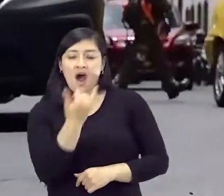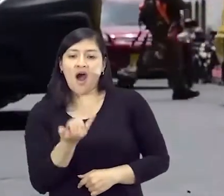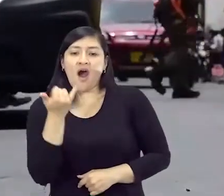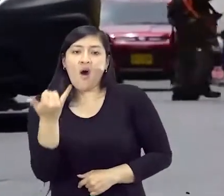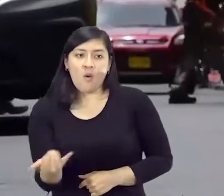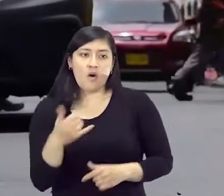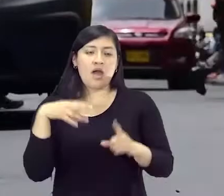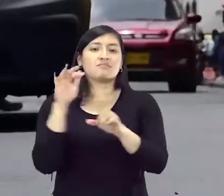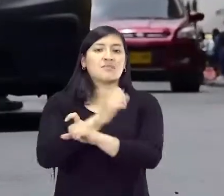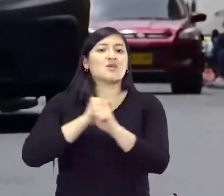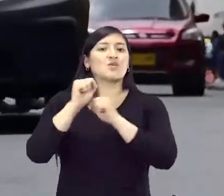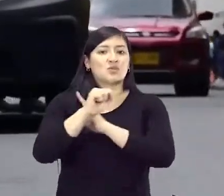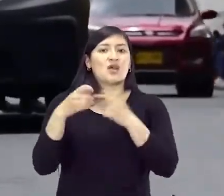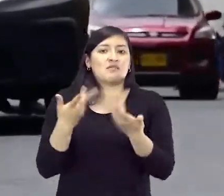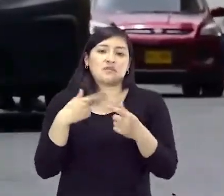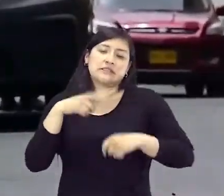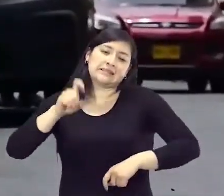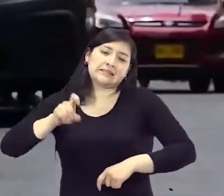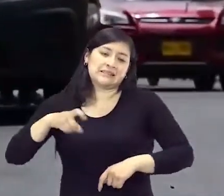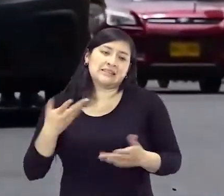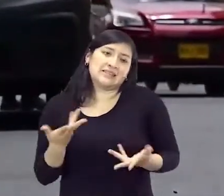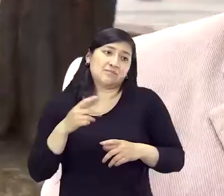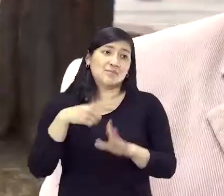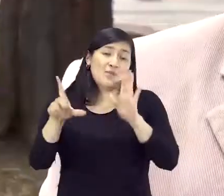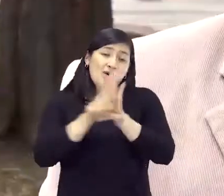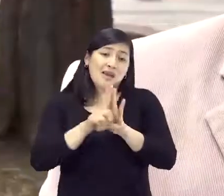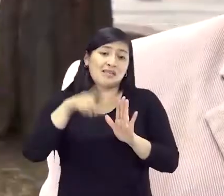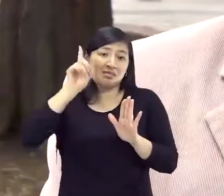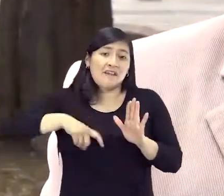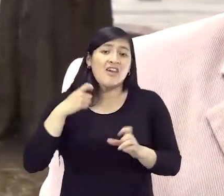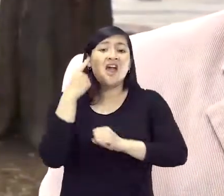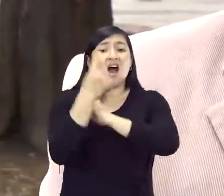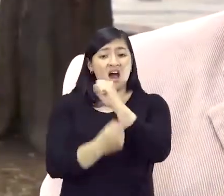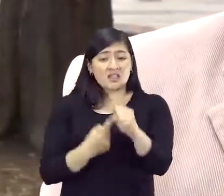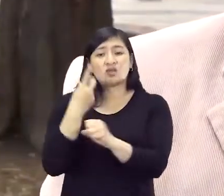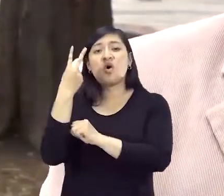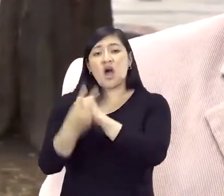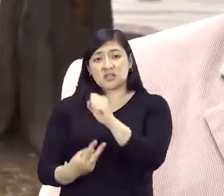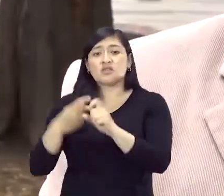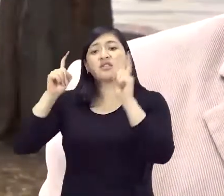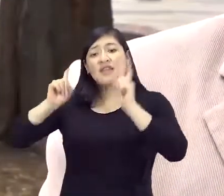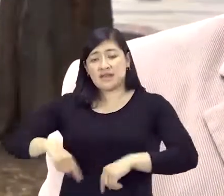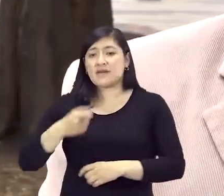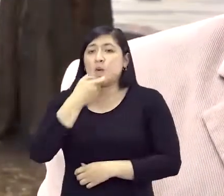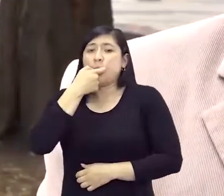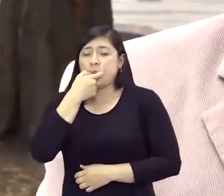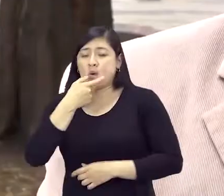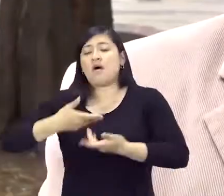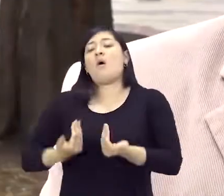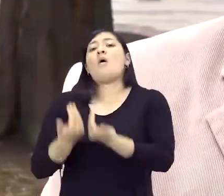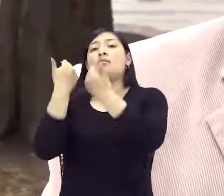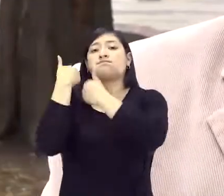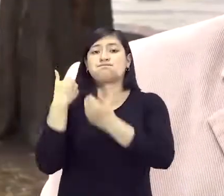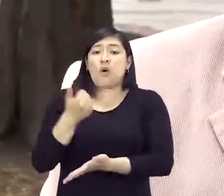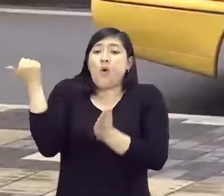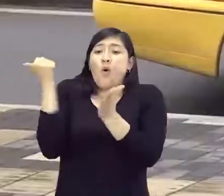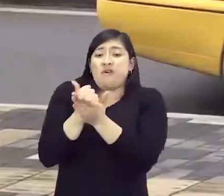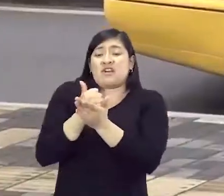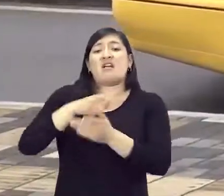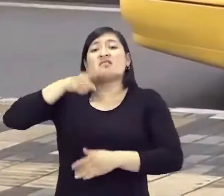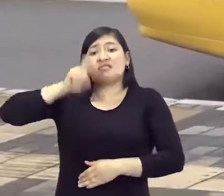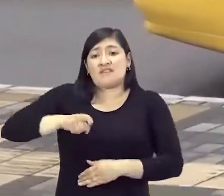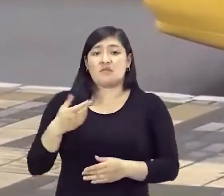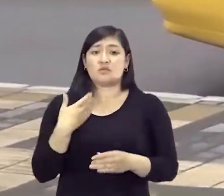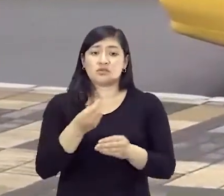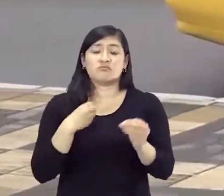que había una crisis social y económica. Pero es necesario, por ley obviamente las autoridades de tránsito estamos obligados a